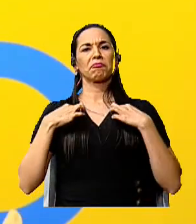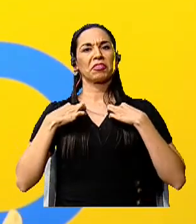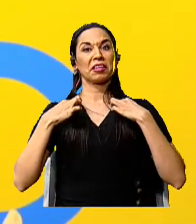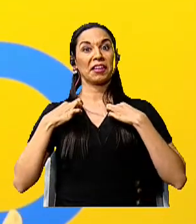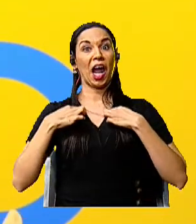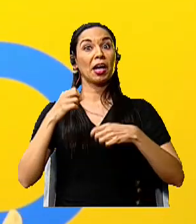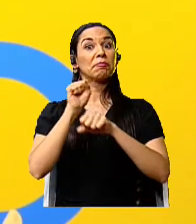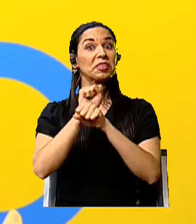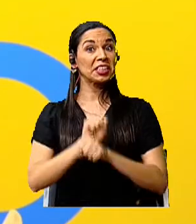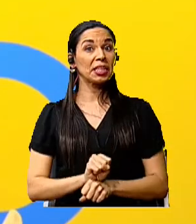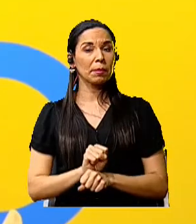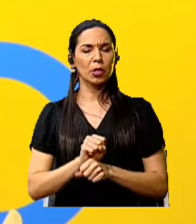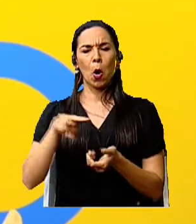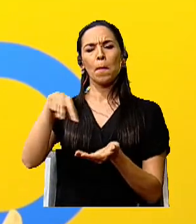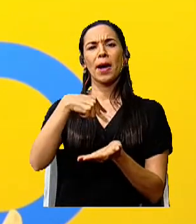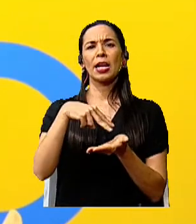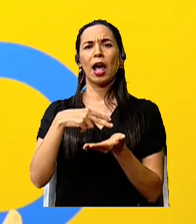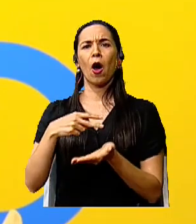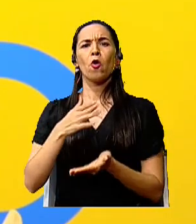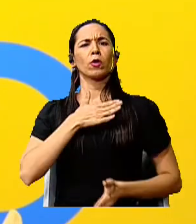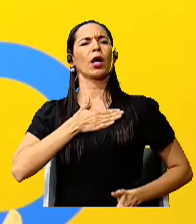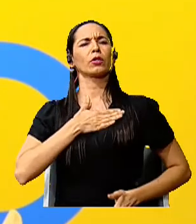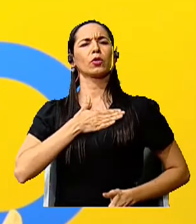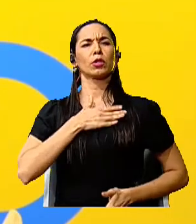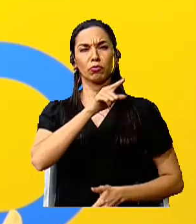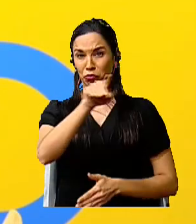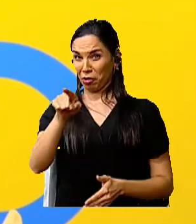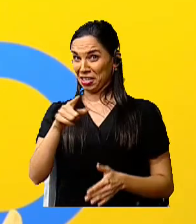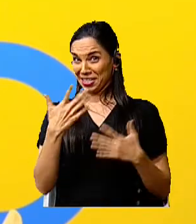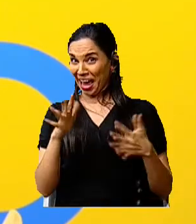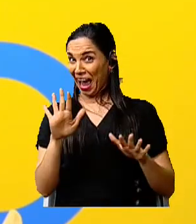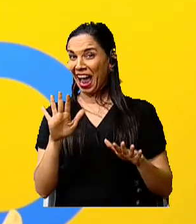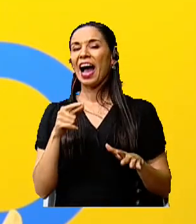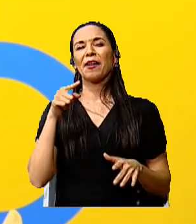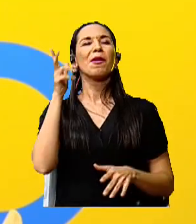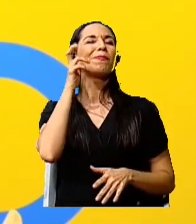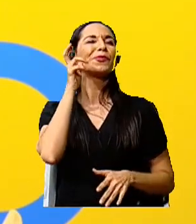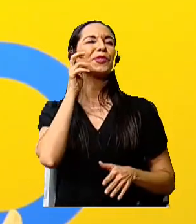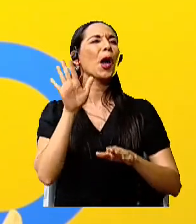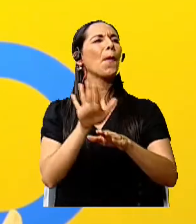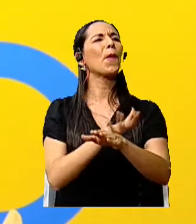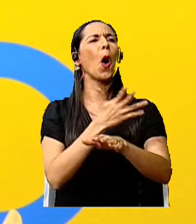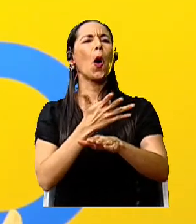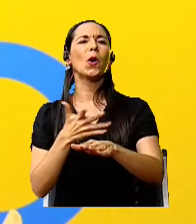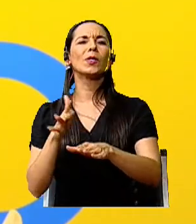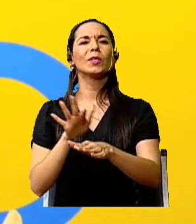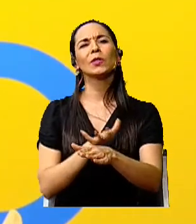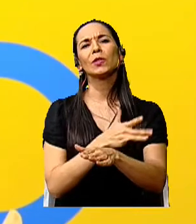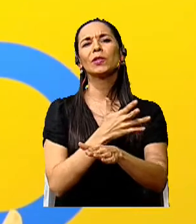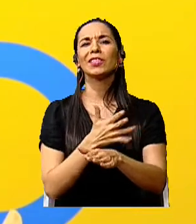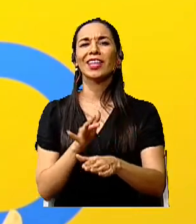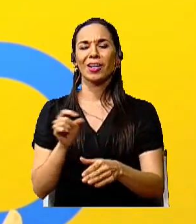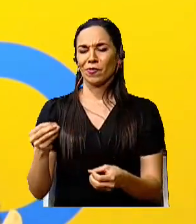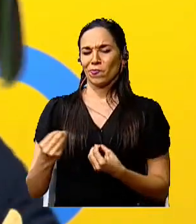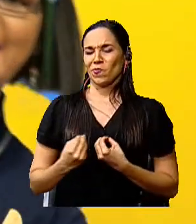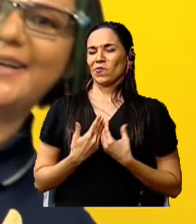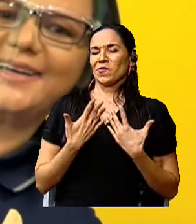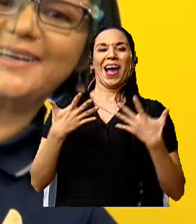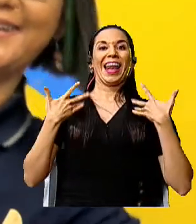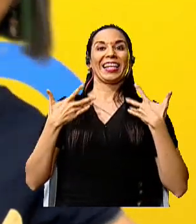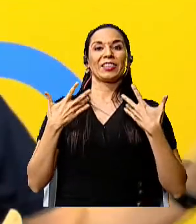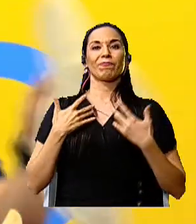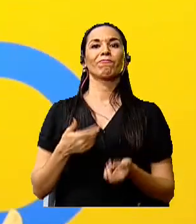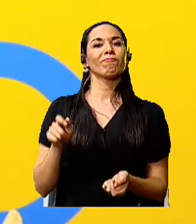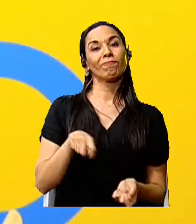bailado en un acto cívico? Muy bien. Vamos a escuchar esta música que nos llenará de mucha alegría.